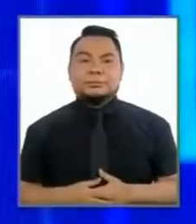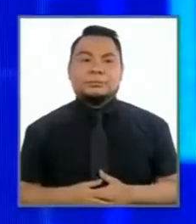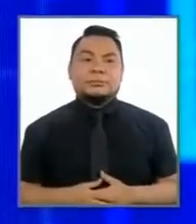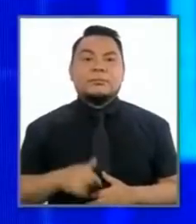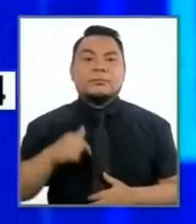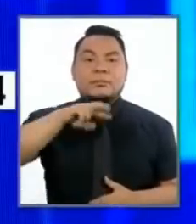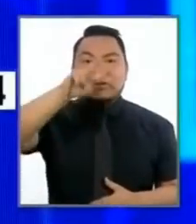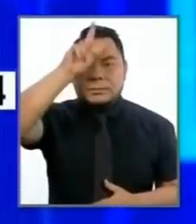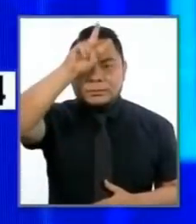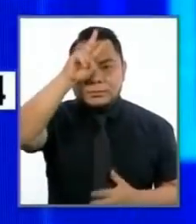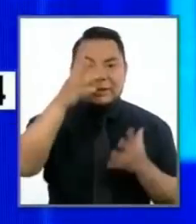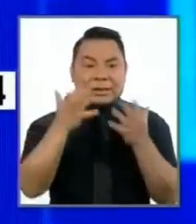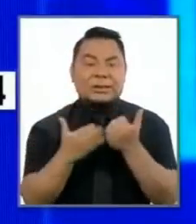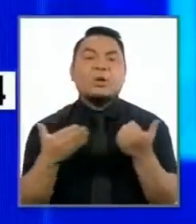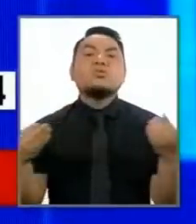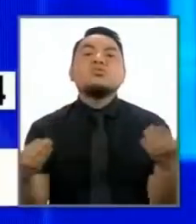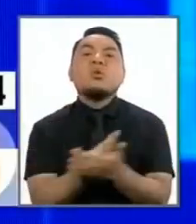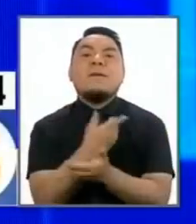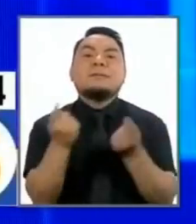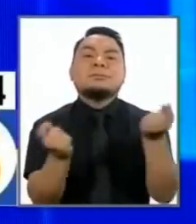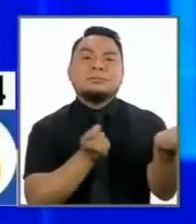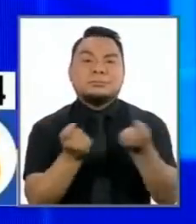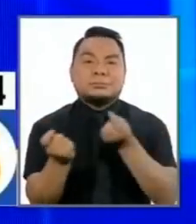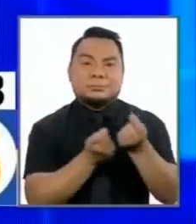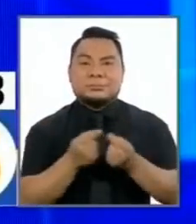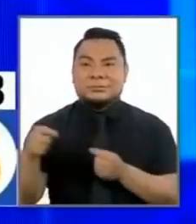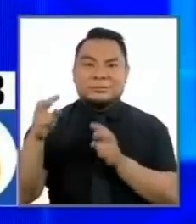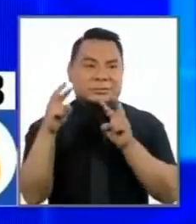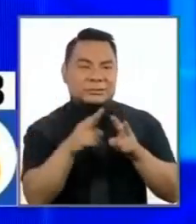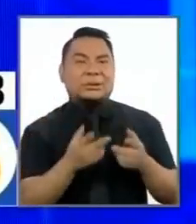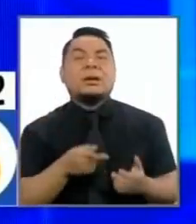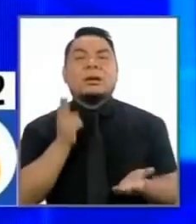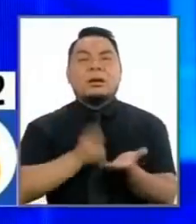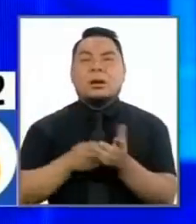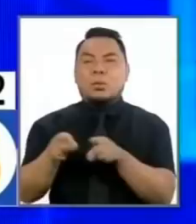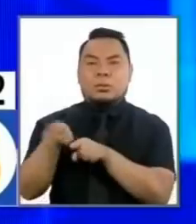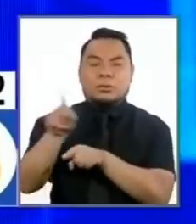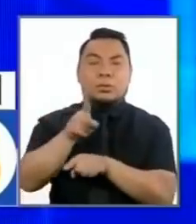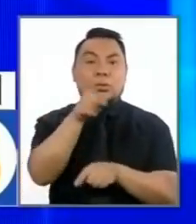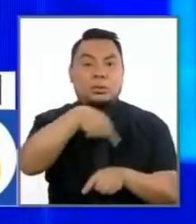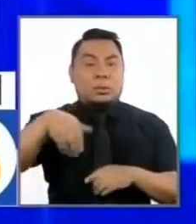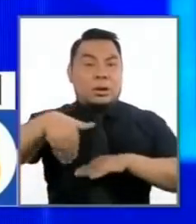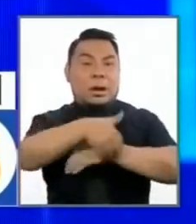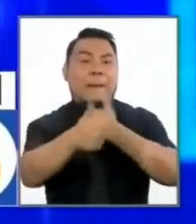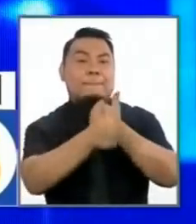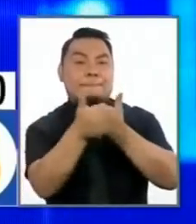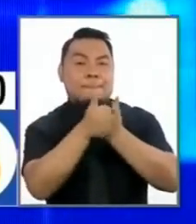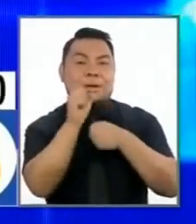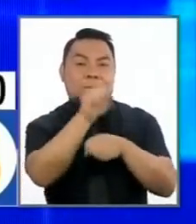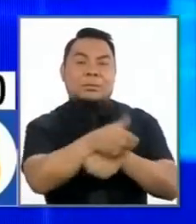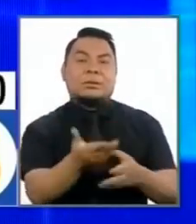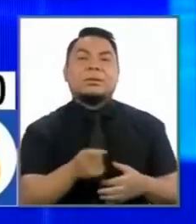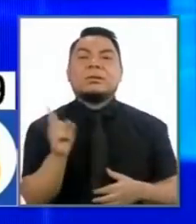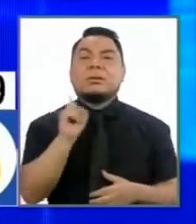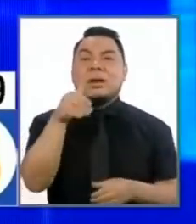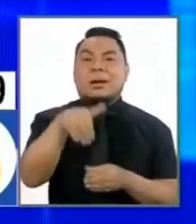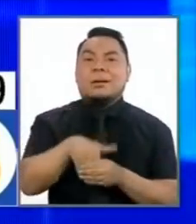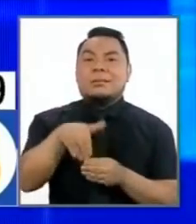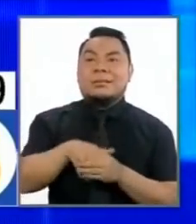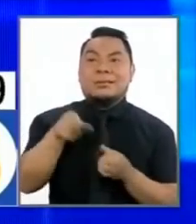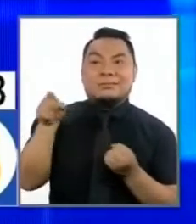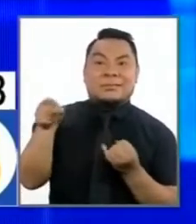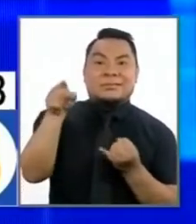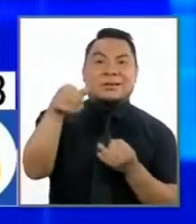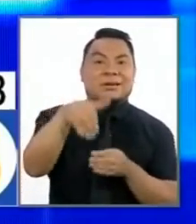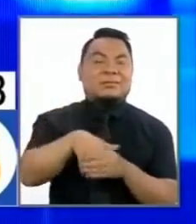el Perú quiere sangre nueva para ganarle a la guerra a la inseguridad no hay que votar por ninguno